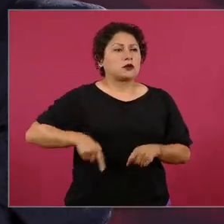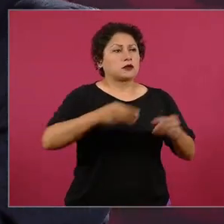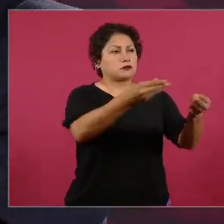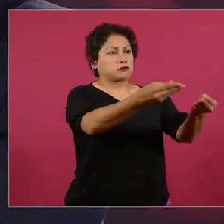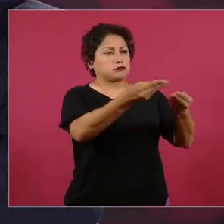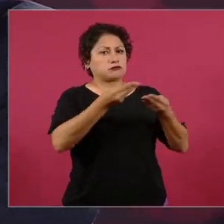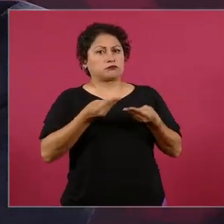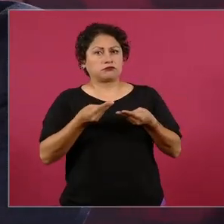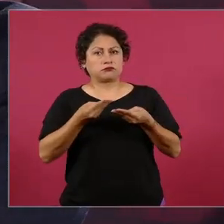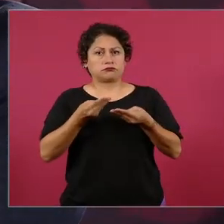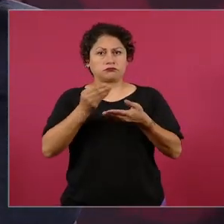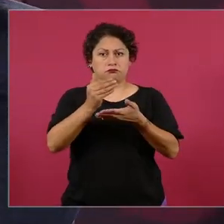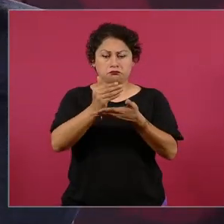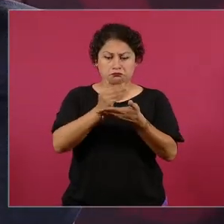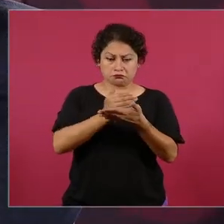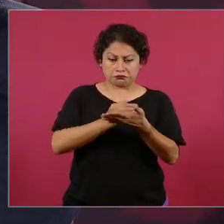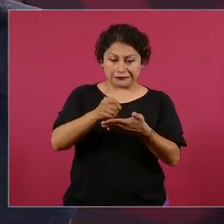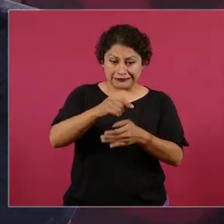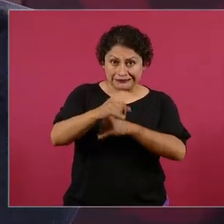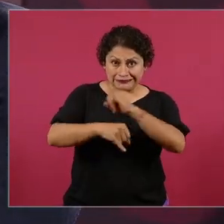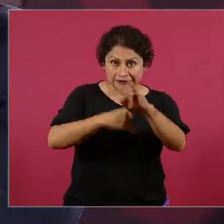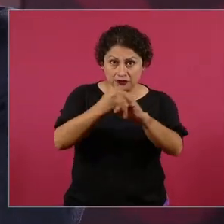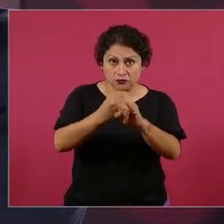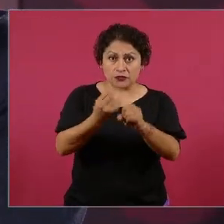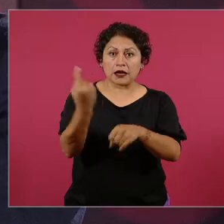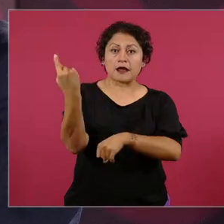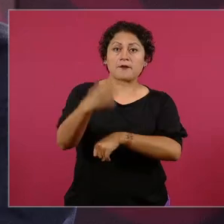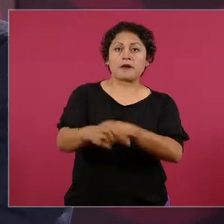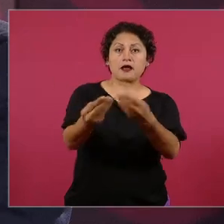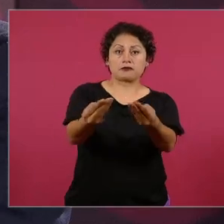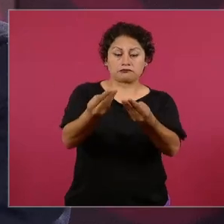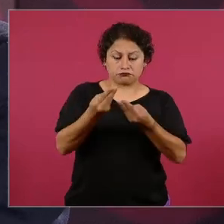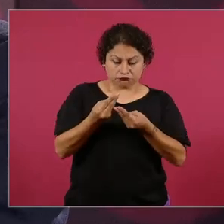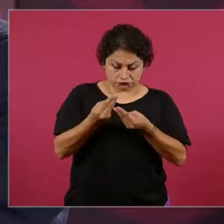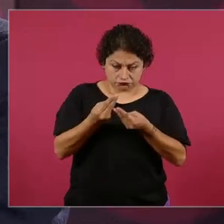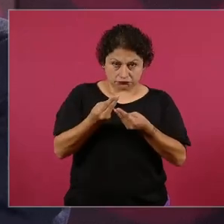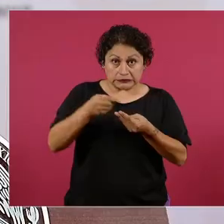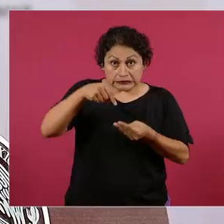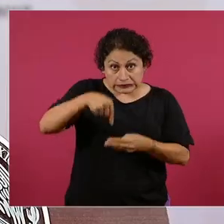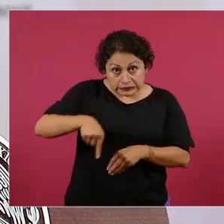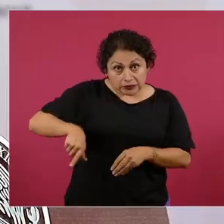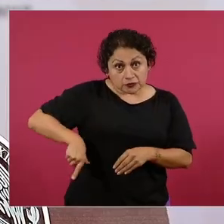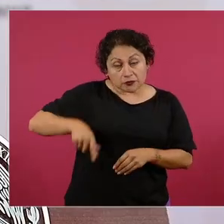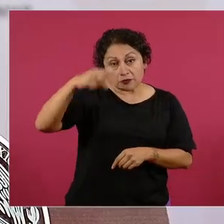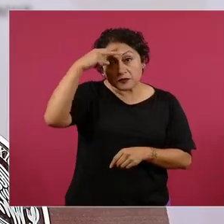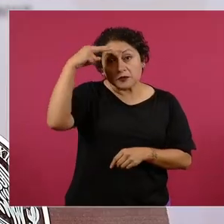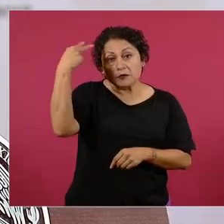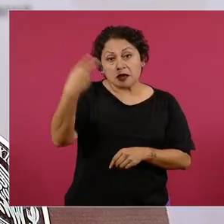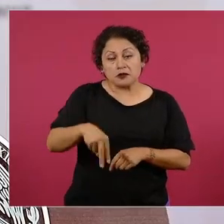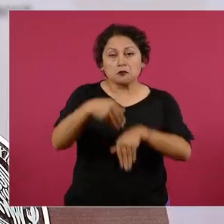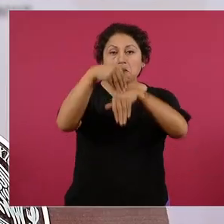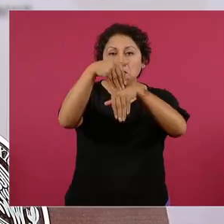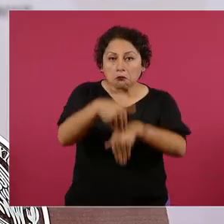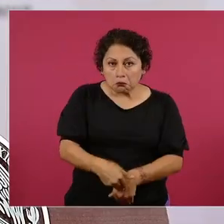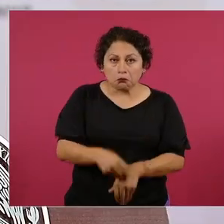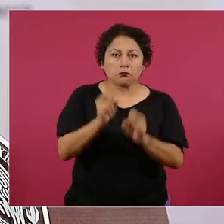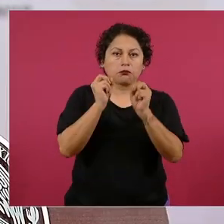la agenda que el gobierno de México debía llevar a cabo,